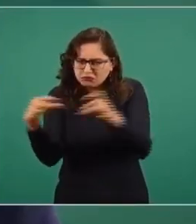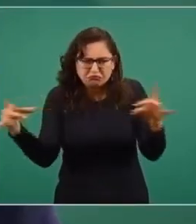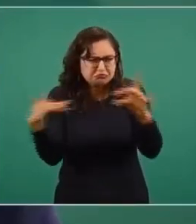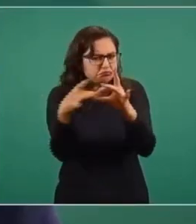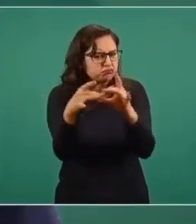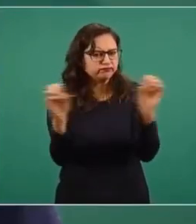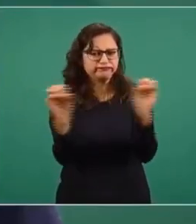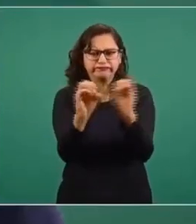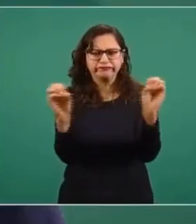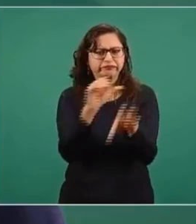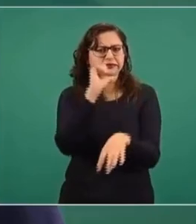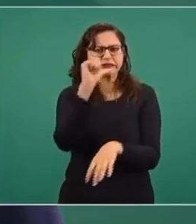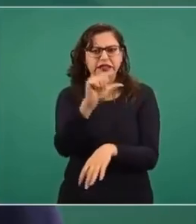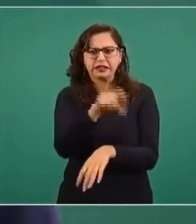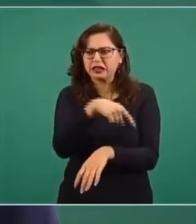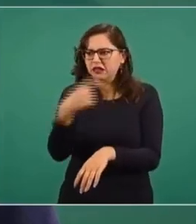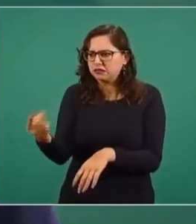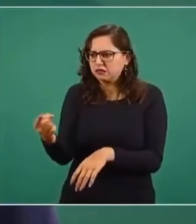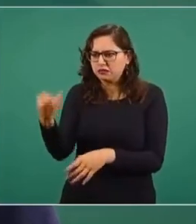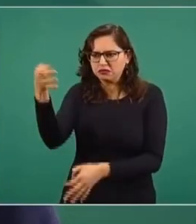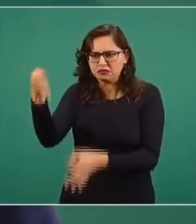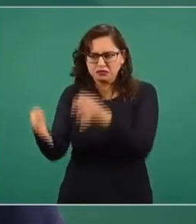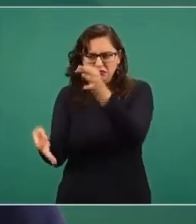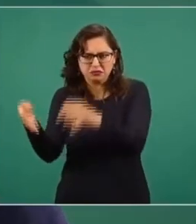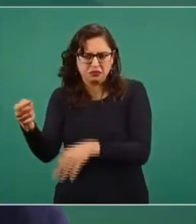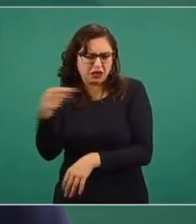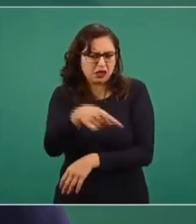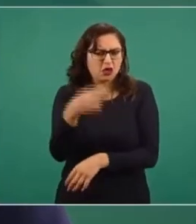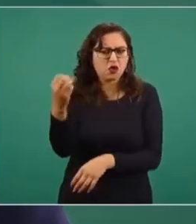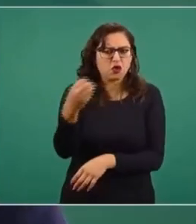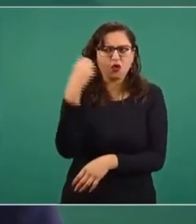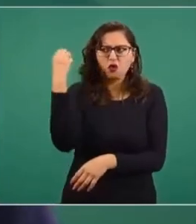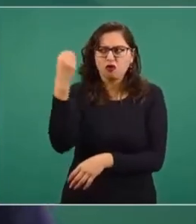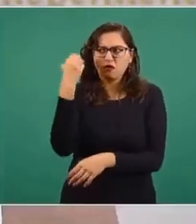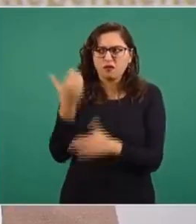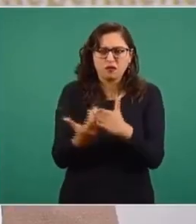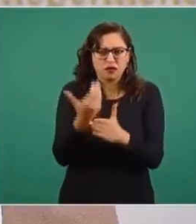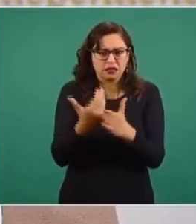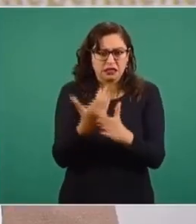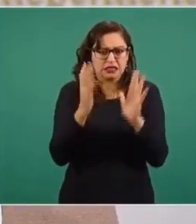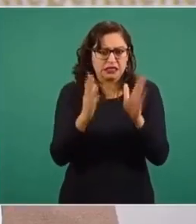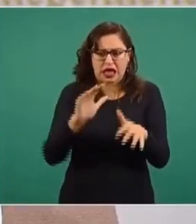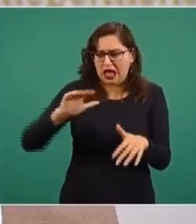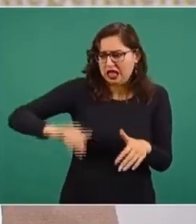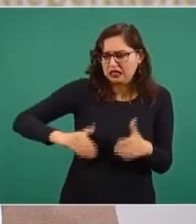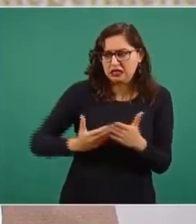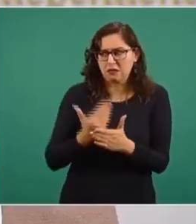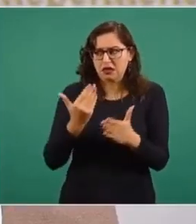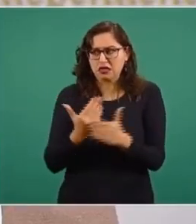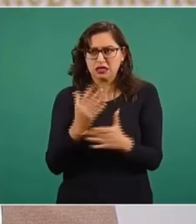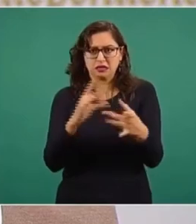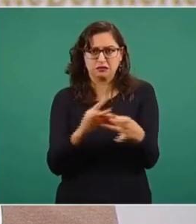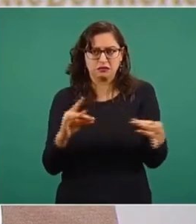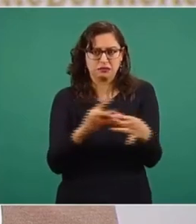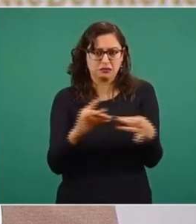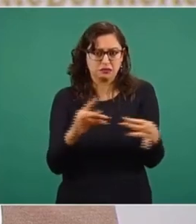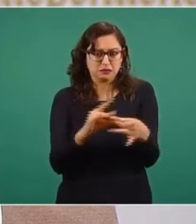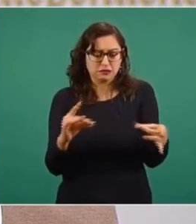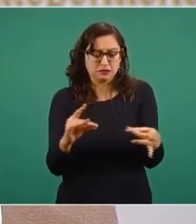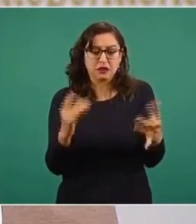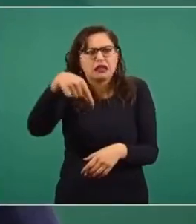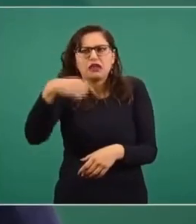el tribunal, esta es una conferencia que, como bien señala el presidente, lo que está generando es información